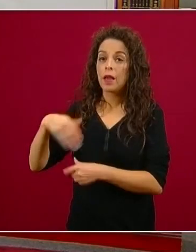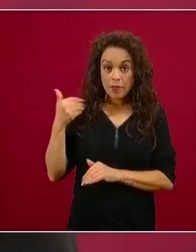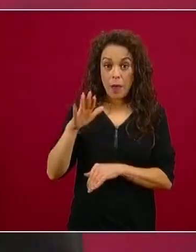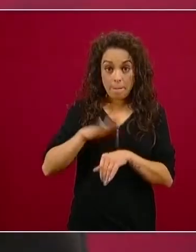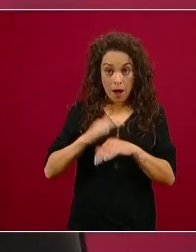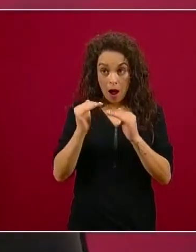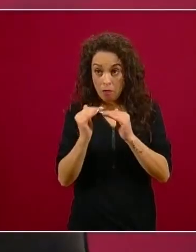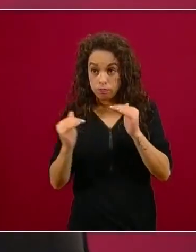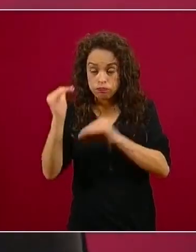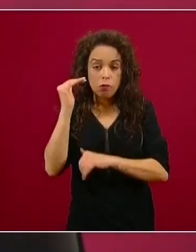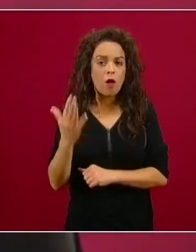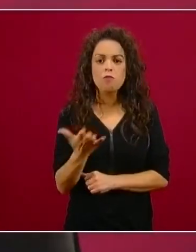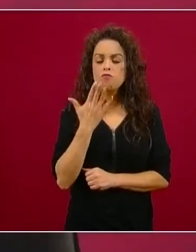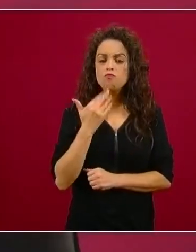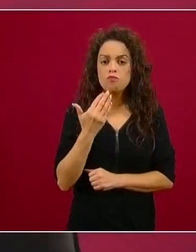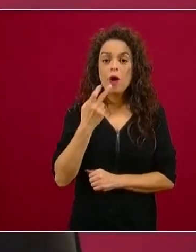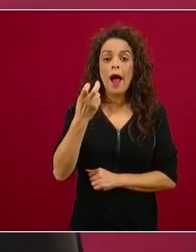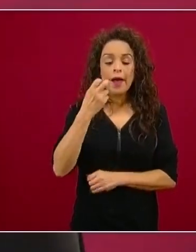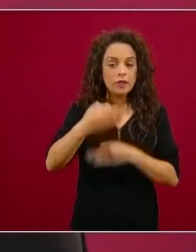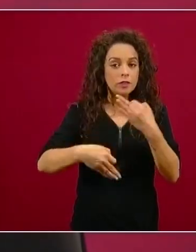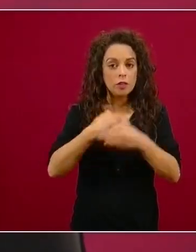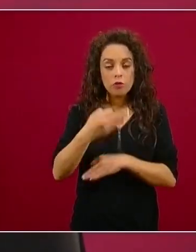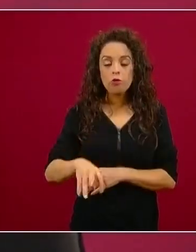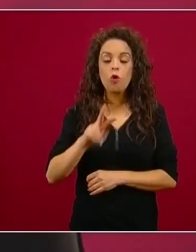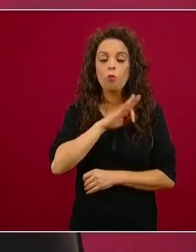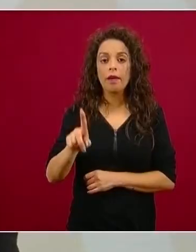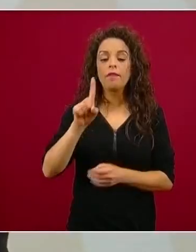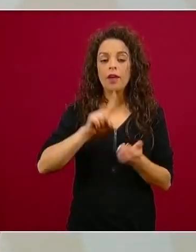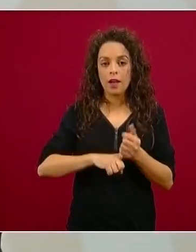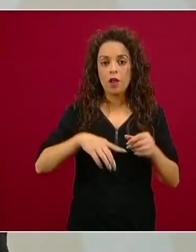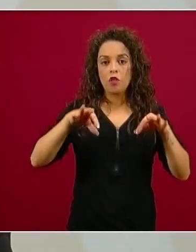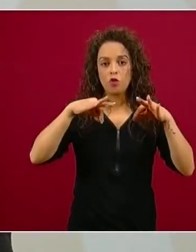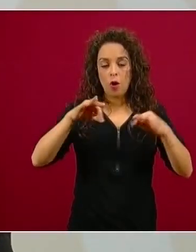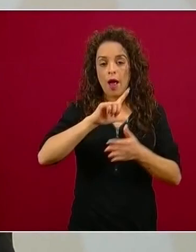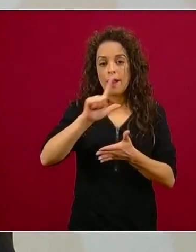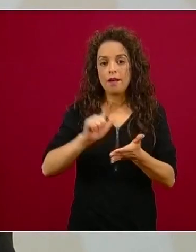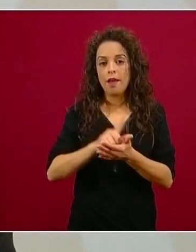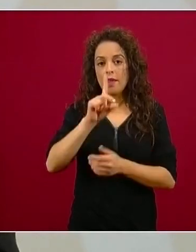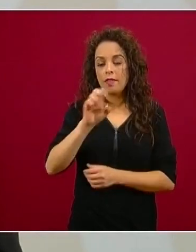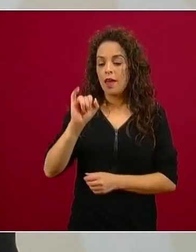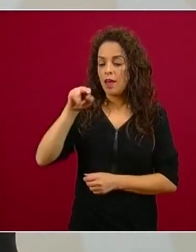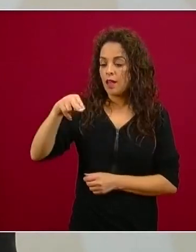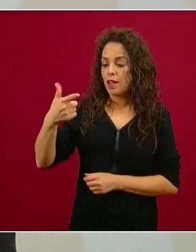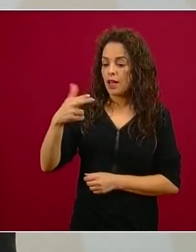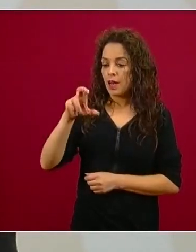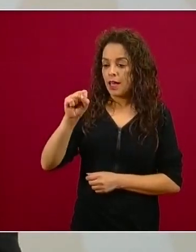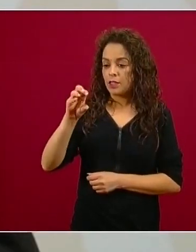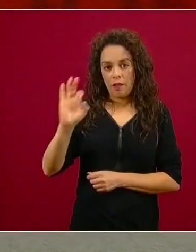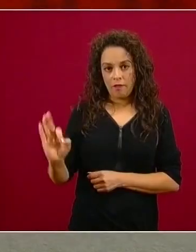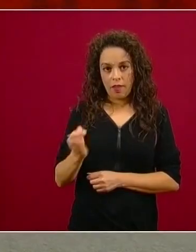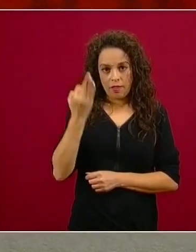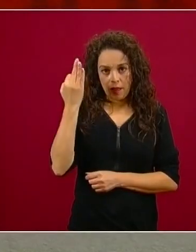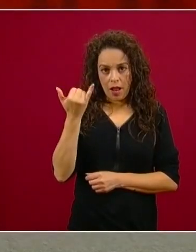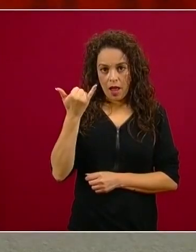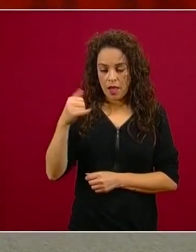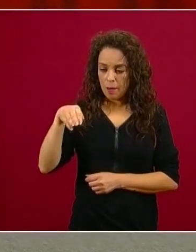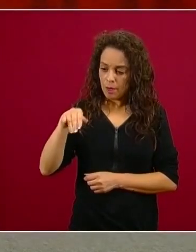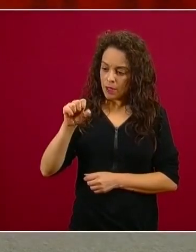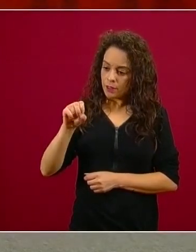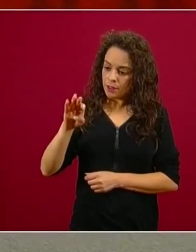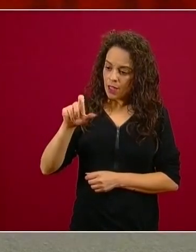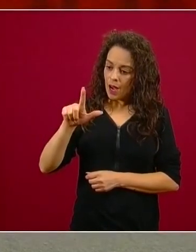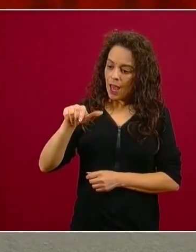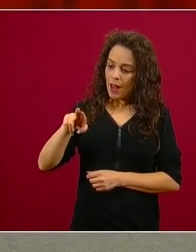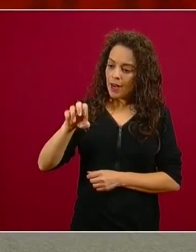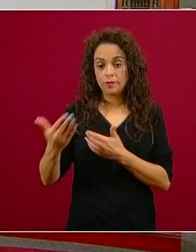finanzas sanas con el reforzamiento de las medidas de austeridad y contra la evasión fiscal. En la rueda de prensa sobre créditos expuso